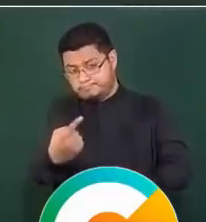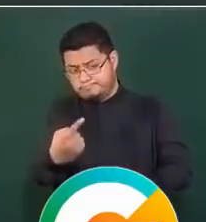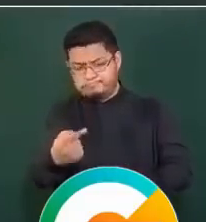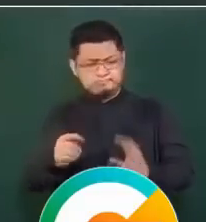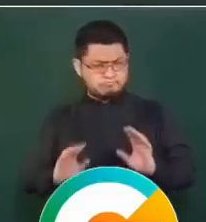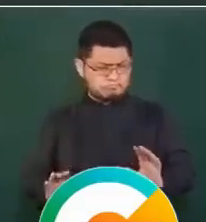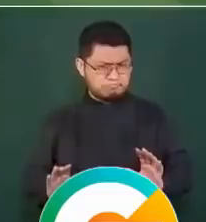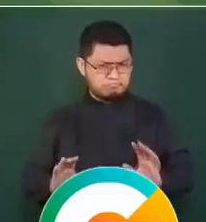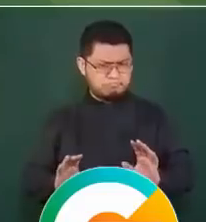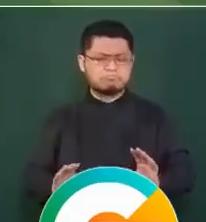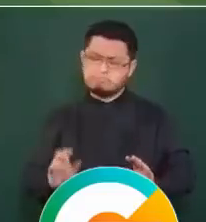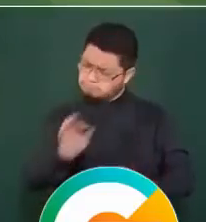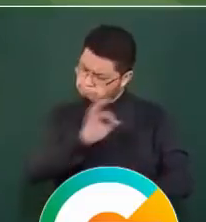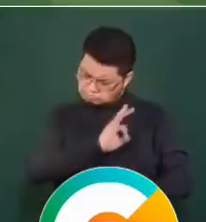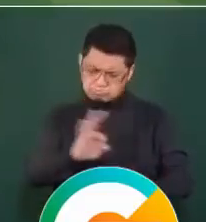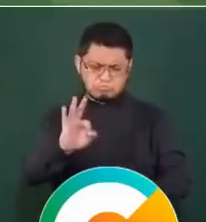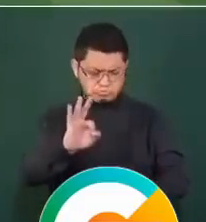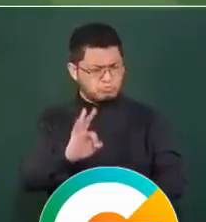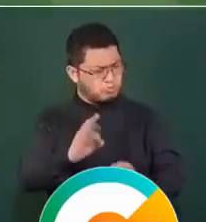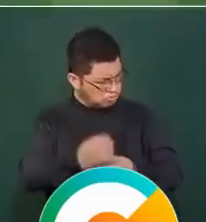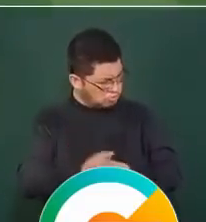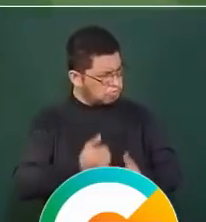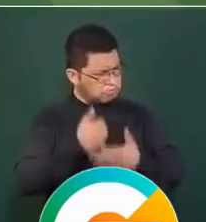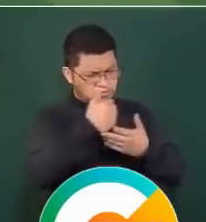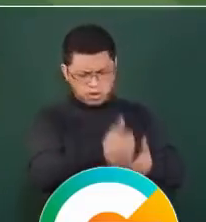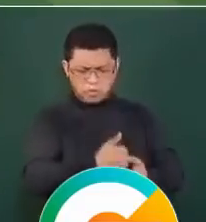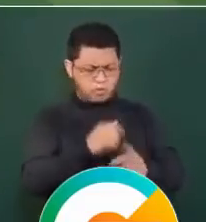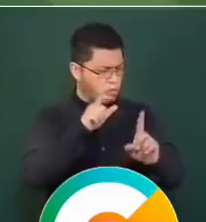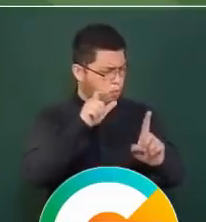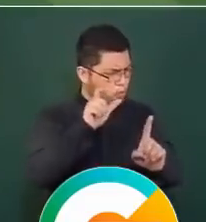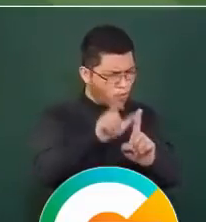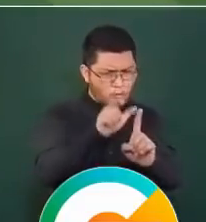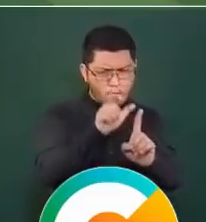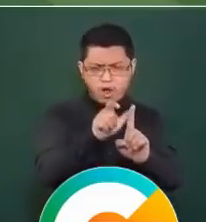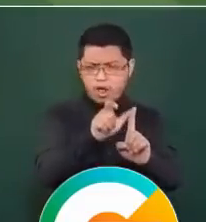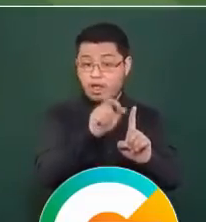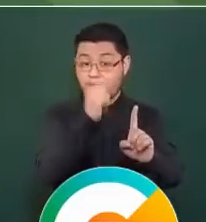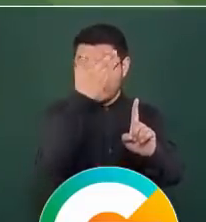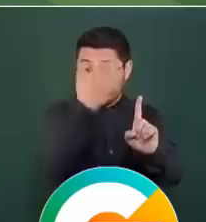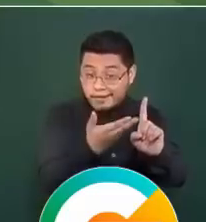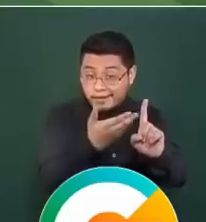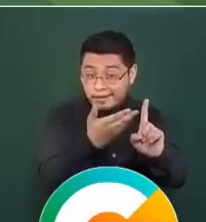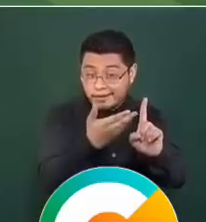se le brindaría toda la protección a él, a su familia.